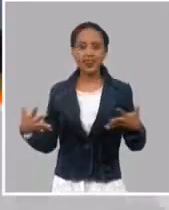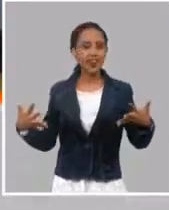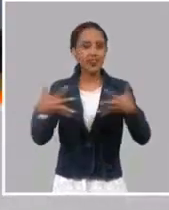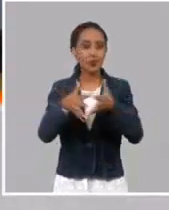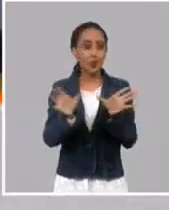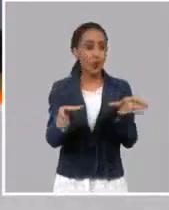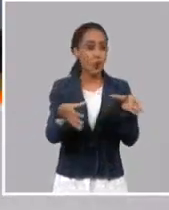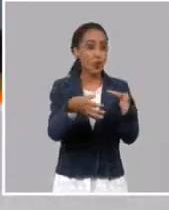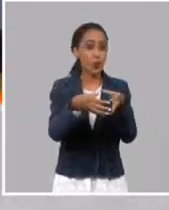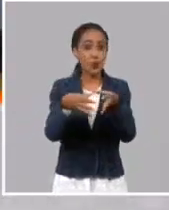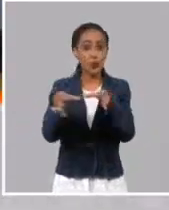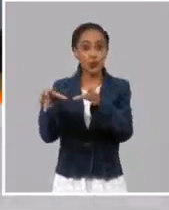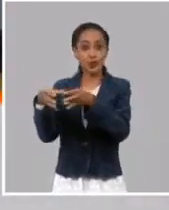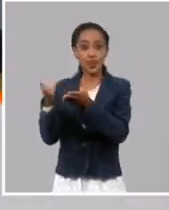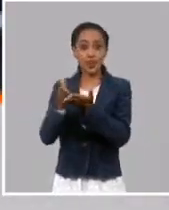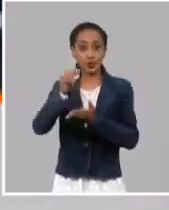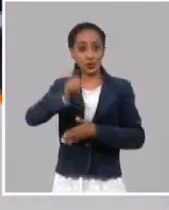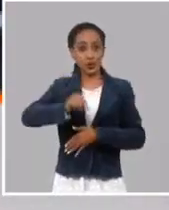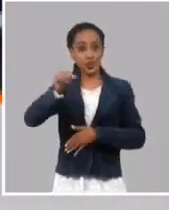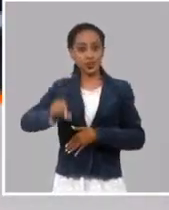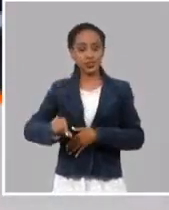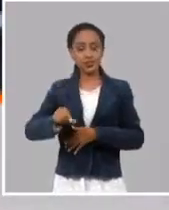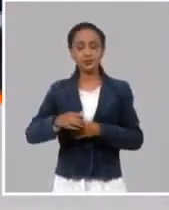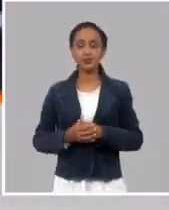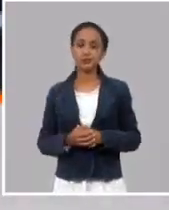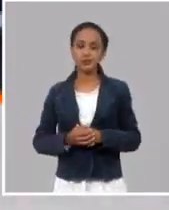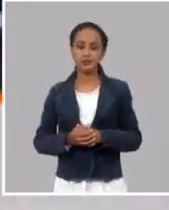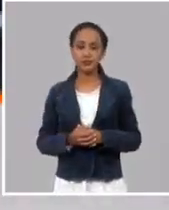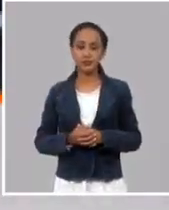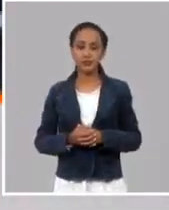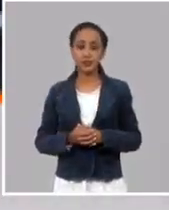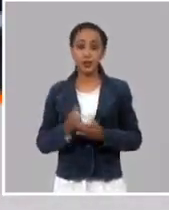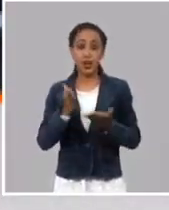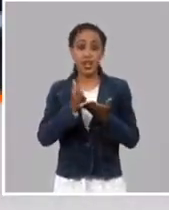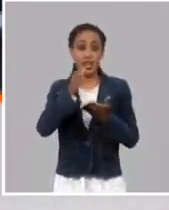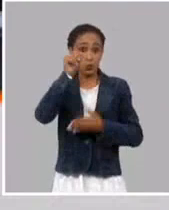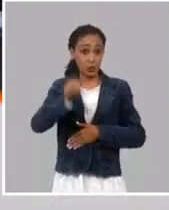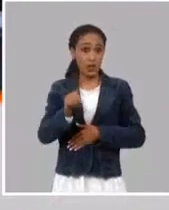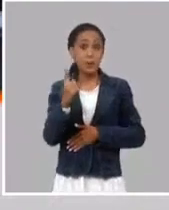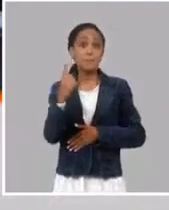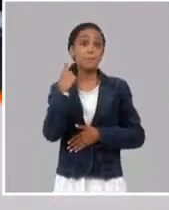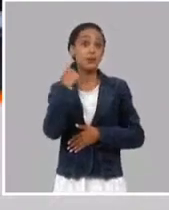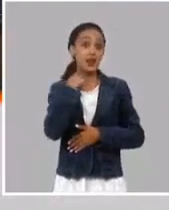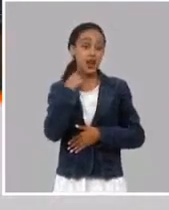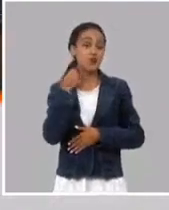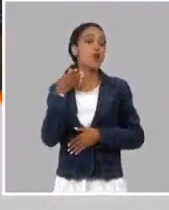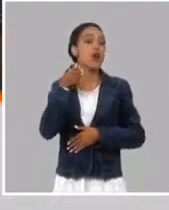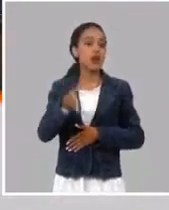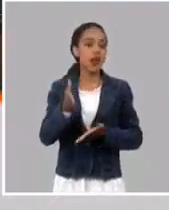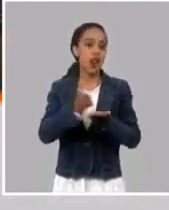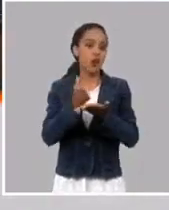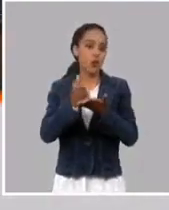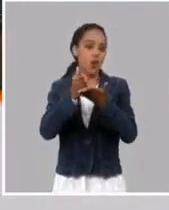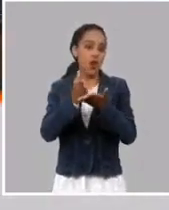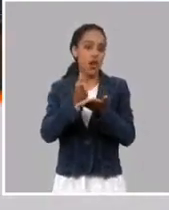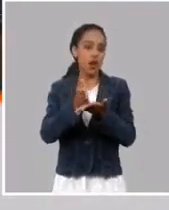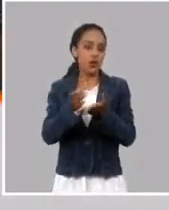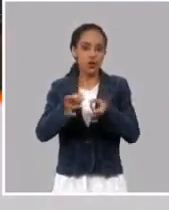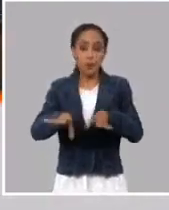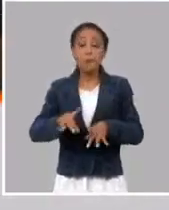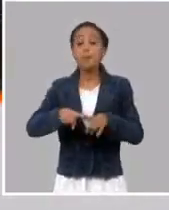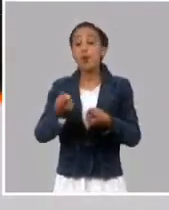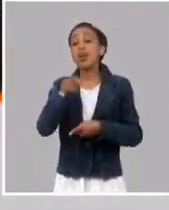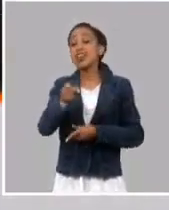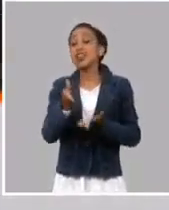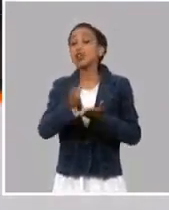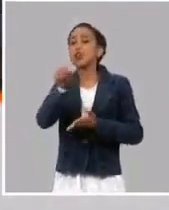en colectivo. La actividad presencial en primer año es determinante. Es un estudiante